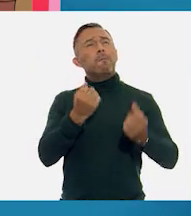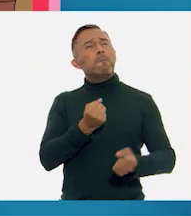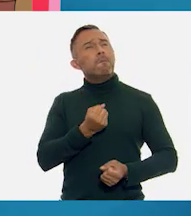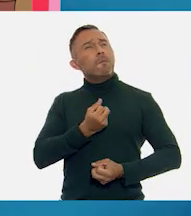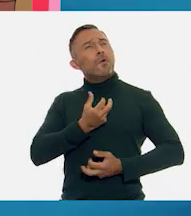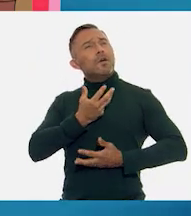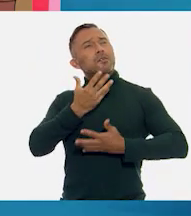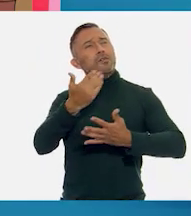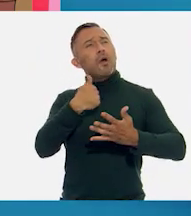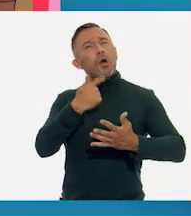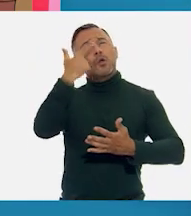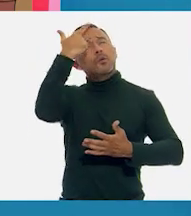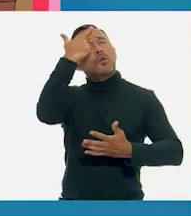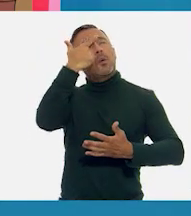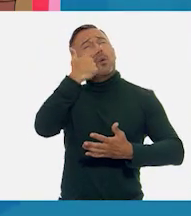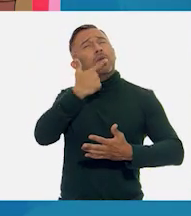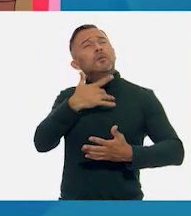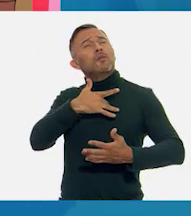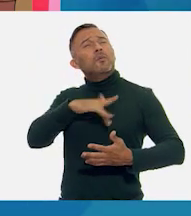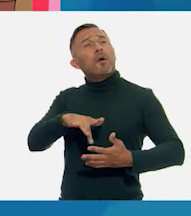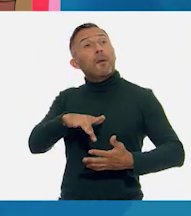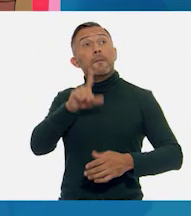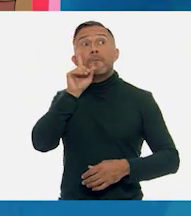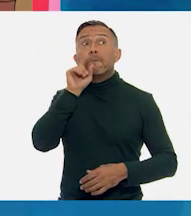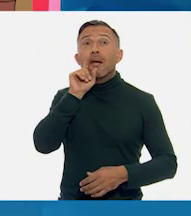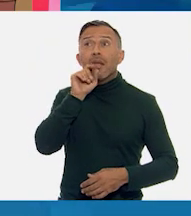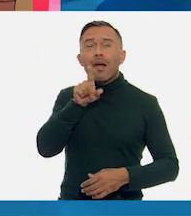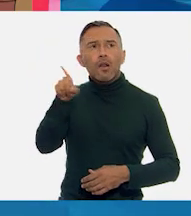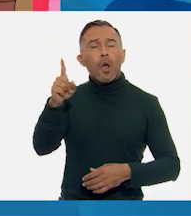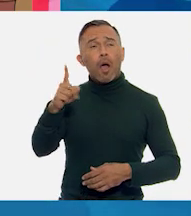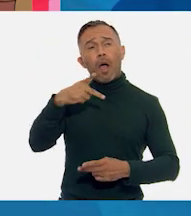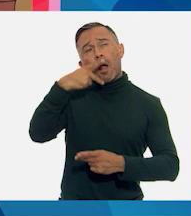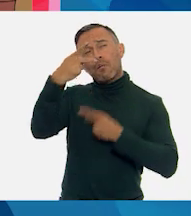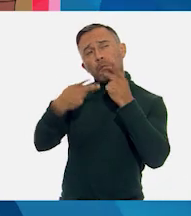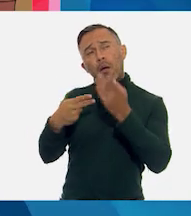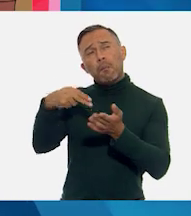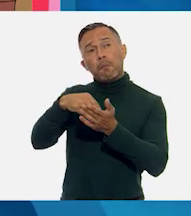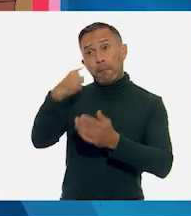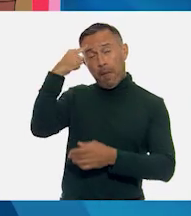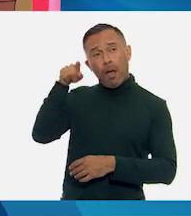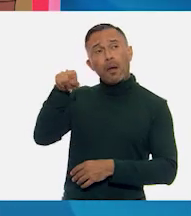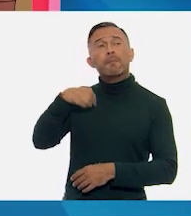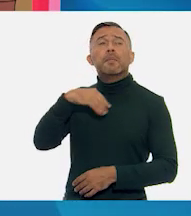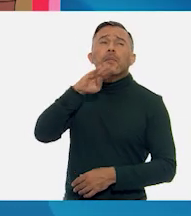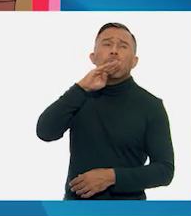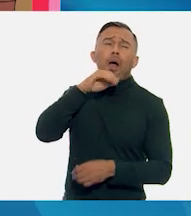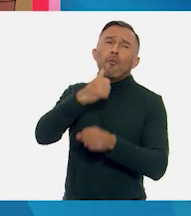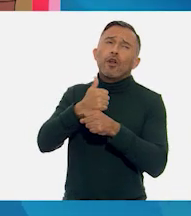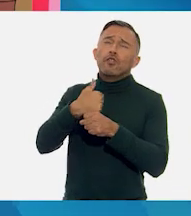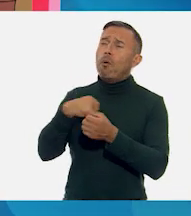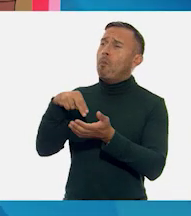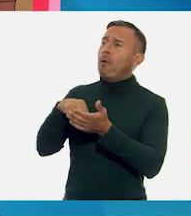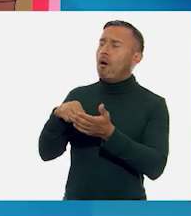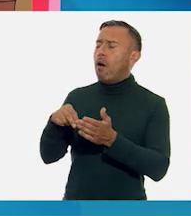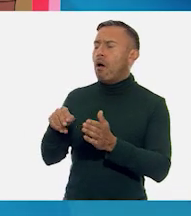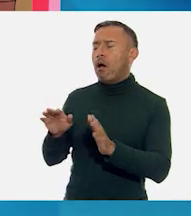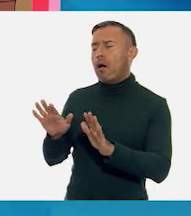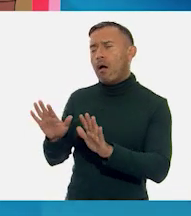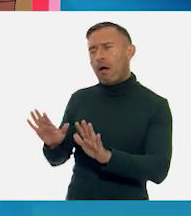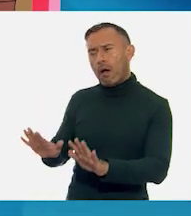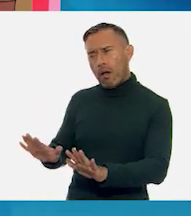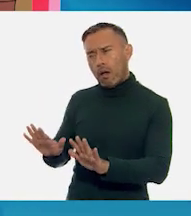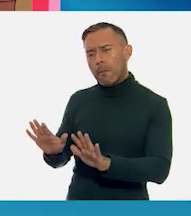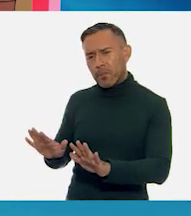Octámbulo. Porque mañana vamos a presentar en un recital para mi mamá y mi abuelita. No, no, no, no, no, no.